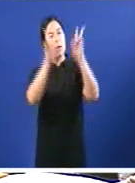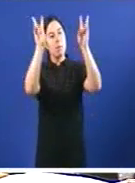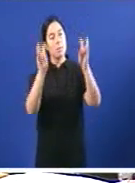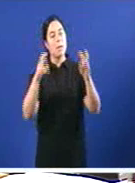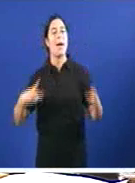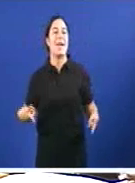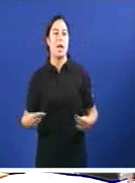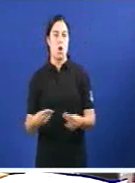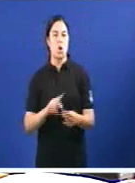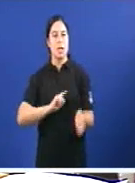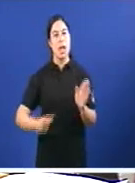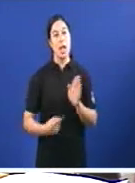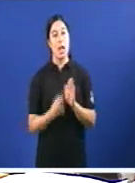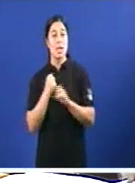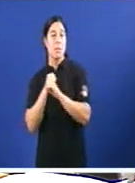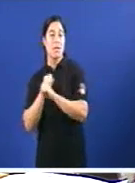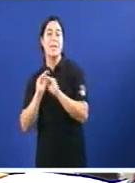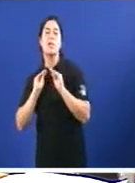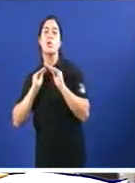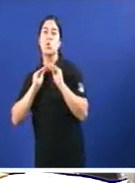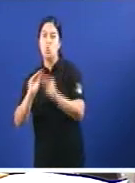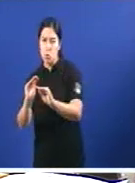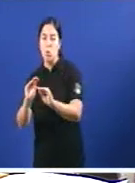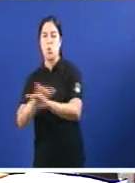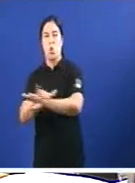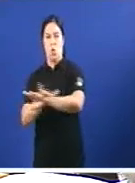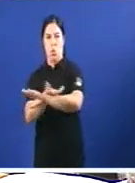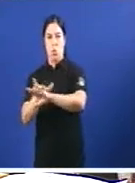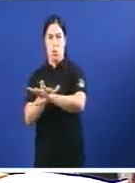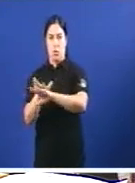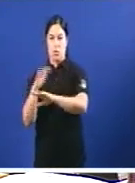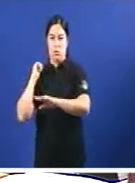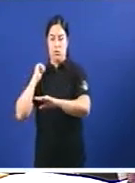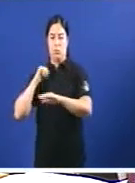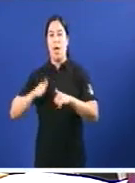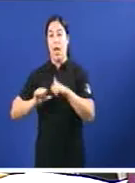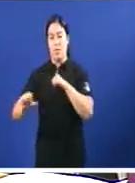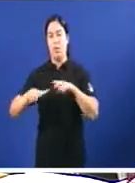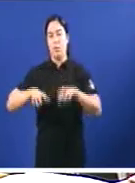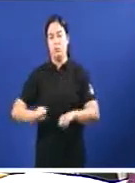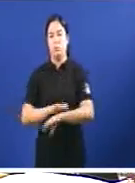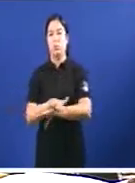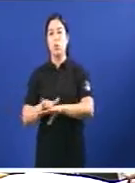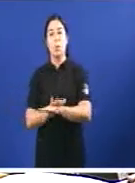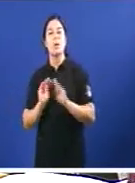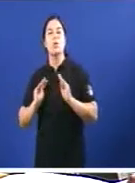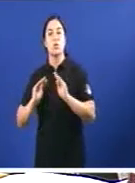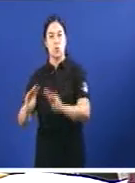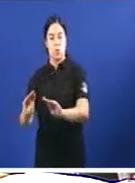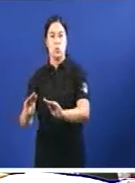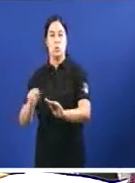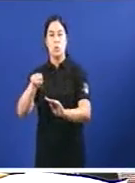lei de dependencia do seu goberno Dende que vostede chegou a Xunta de Galicia Vostede fixo oposición ao chamado